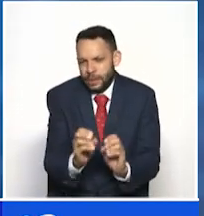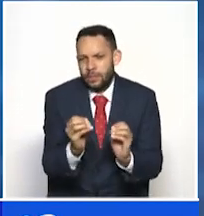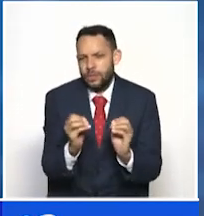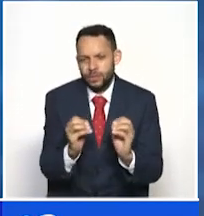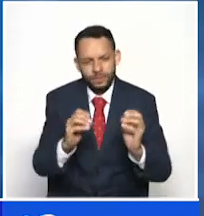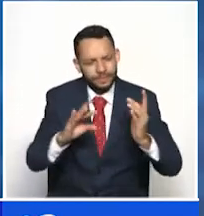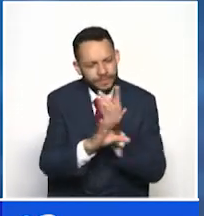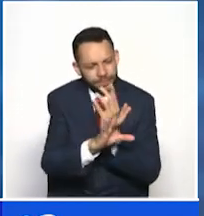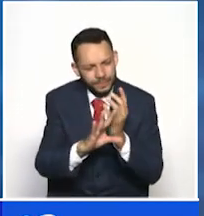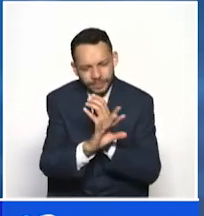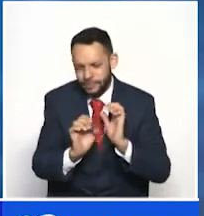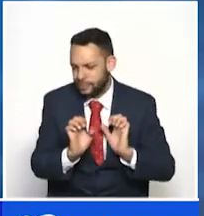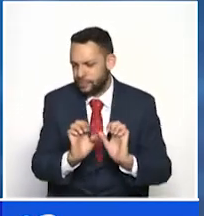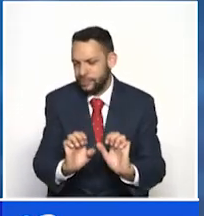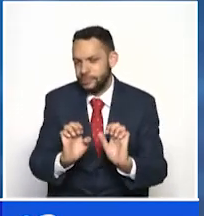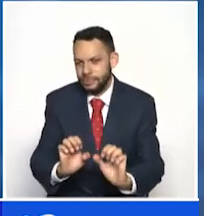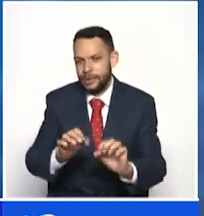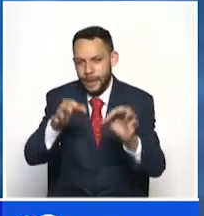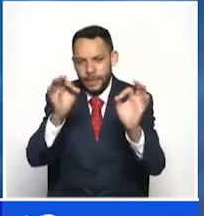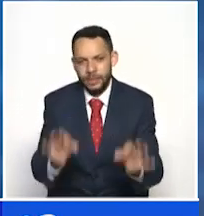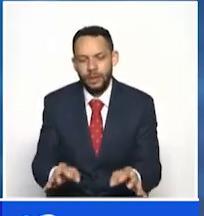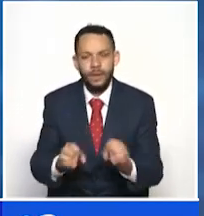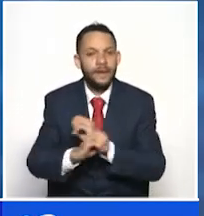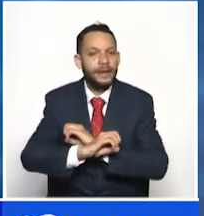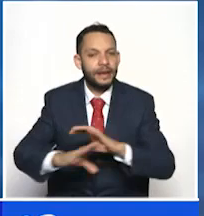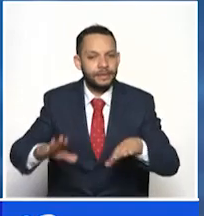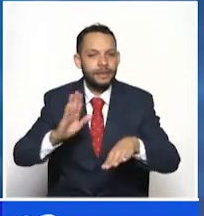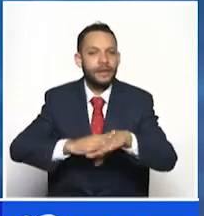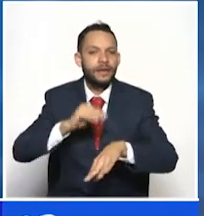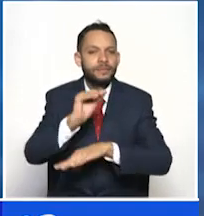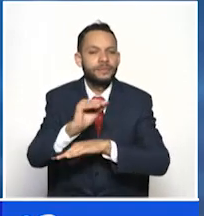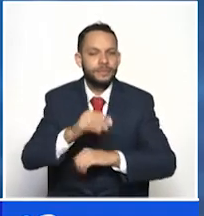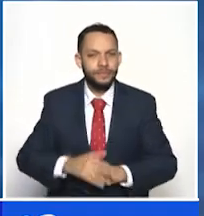¿Cuáles son esos eventos que se deben cancelar para que la gente tenga conocimiento?